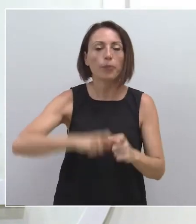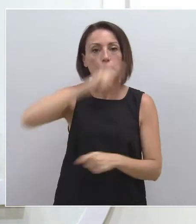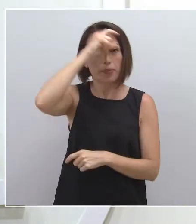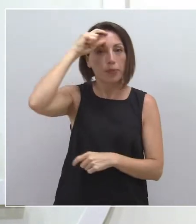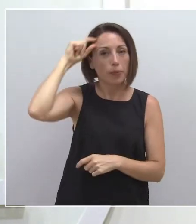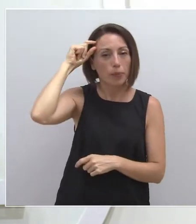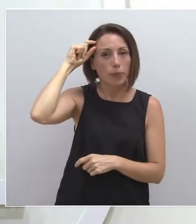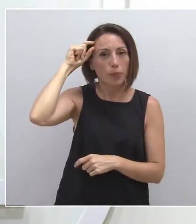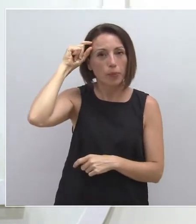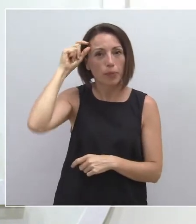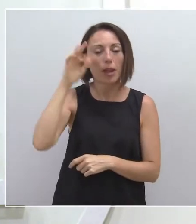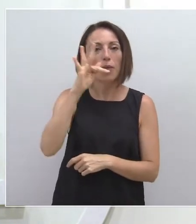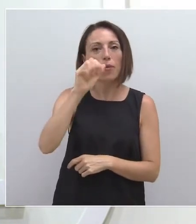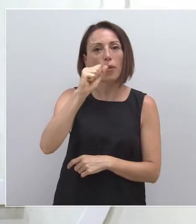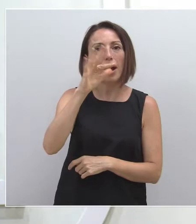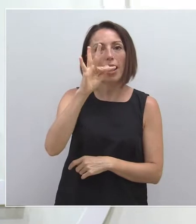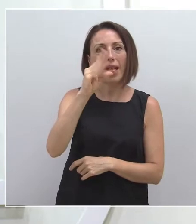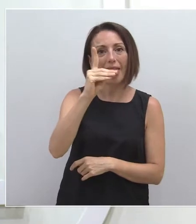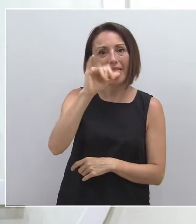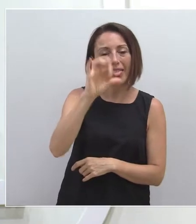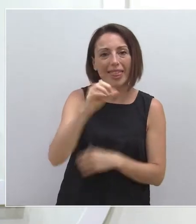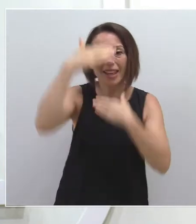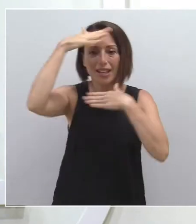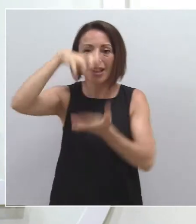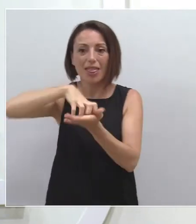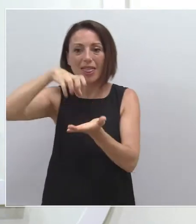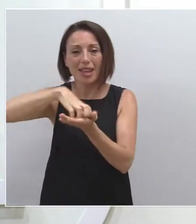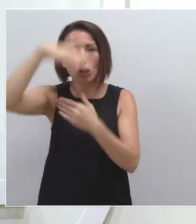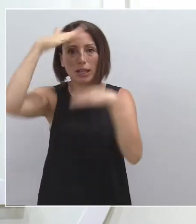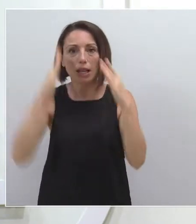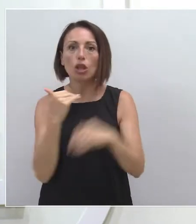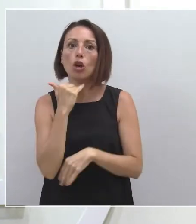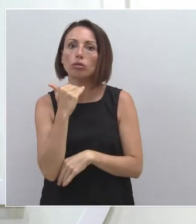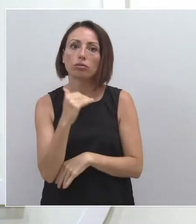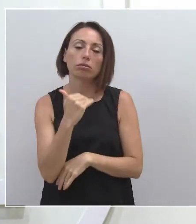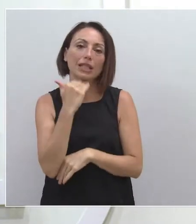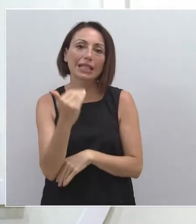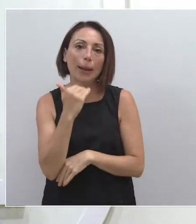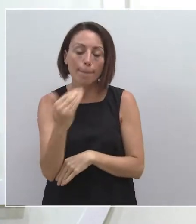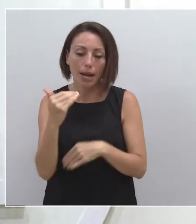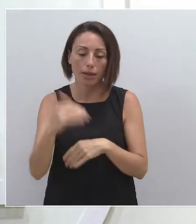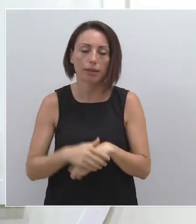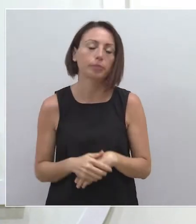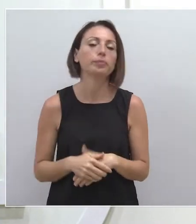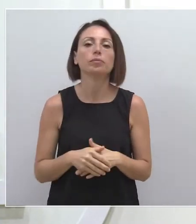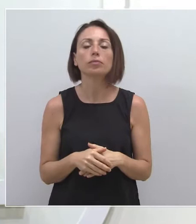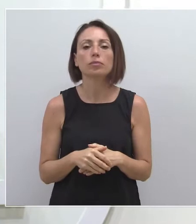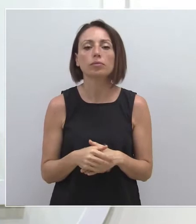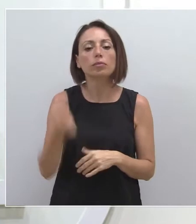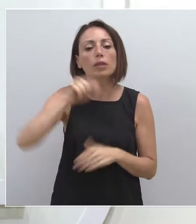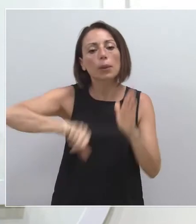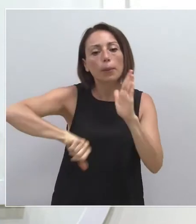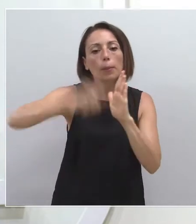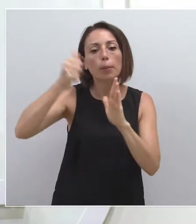Comunidad, FADIS y para el mantenimiento de los centros de atención temprana de Adíbar y de Genes. También hemos